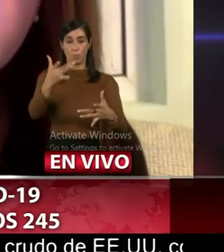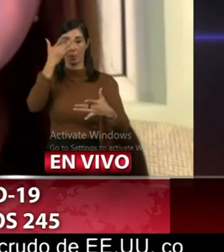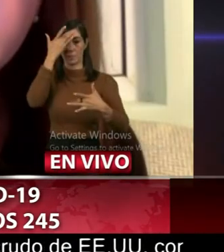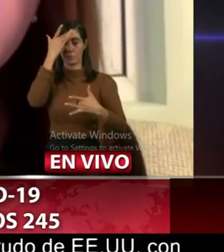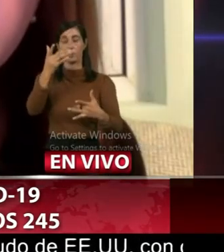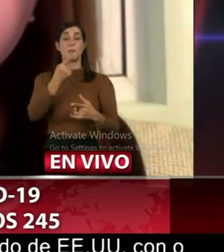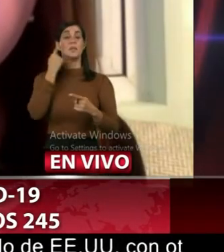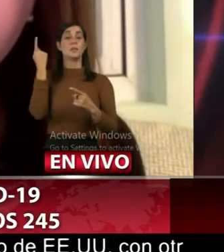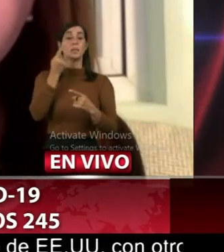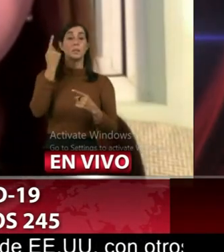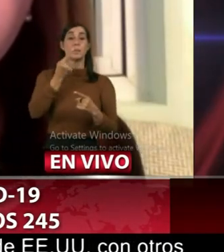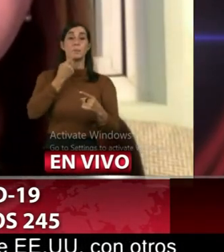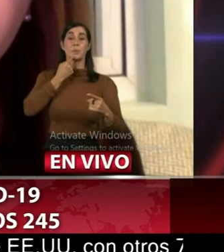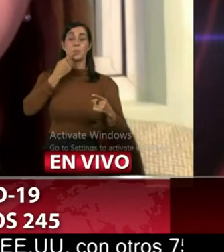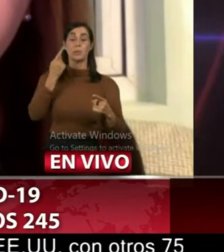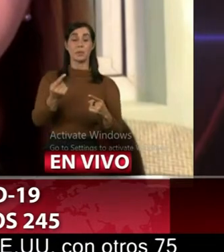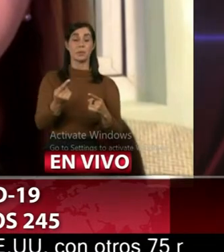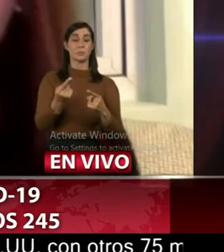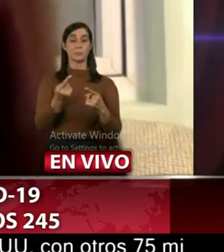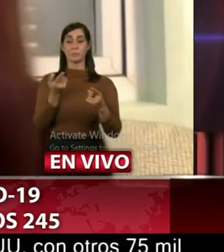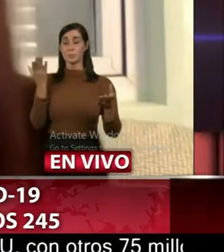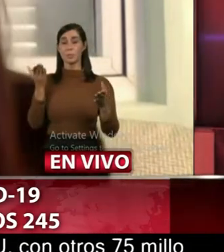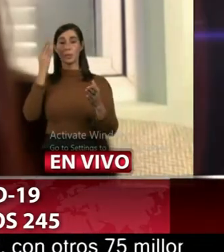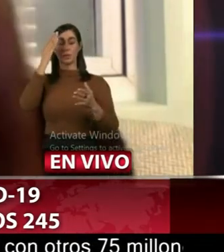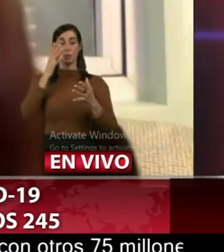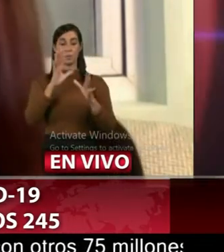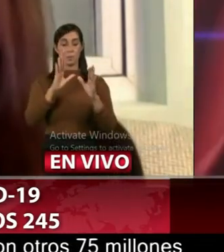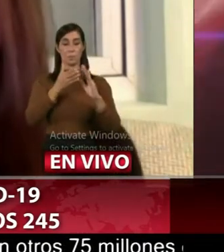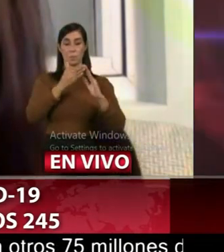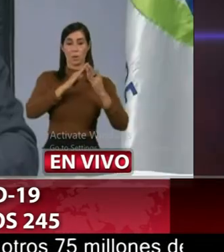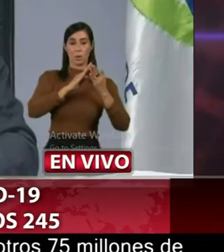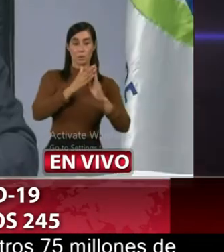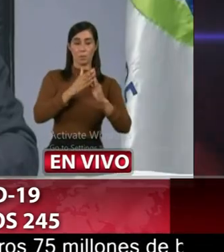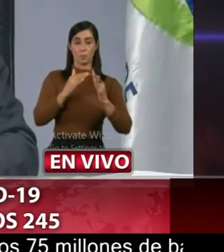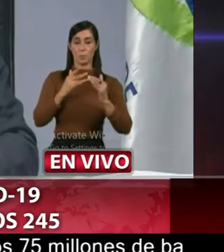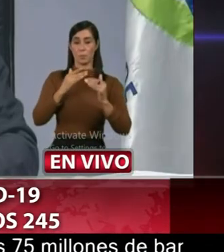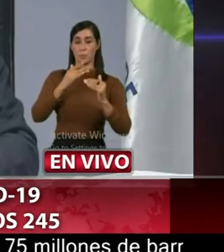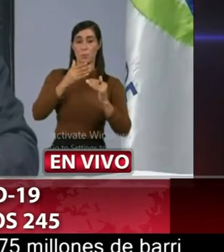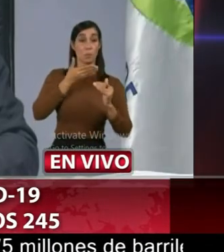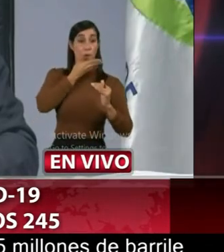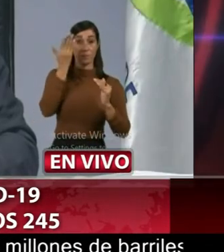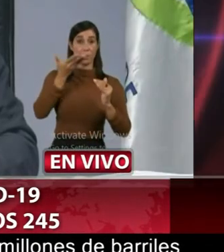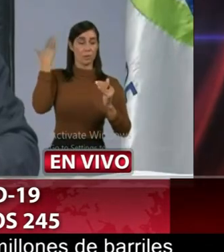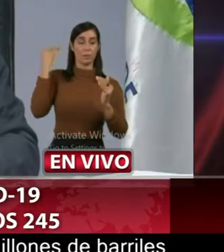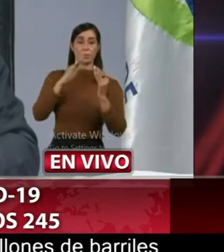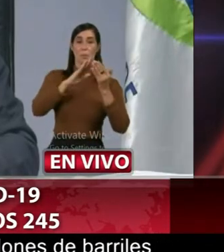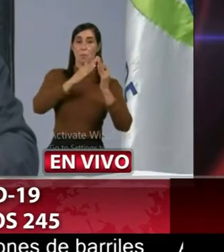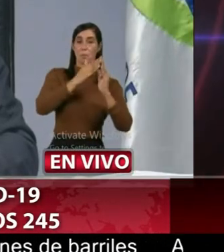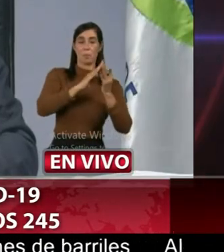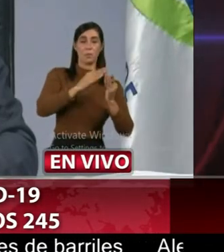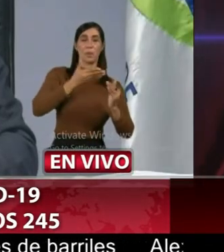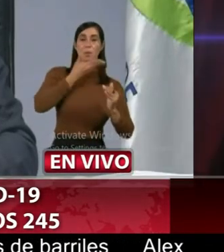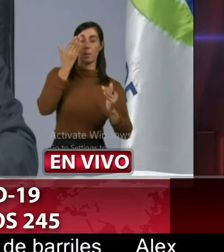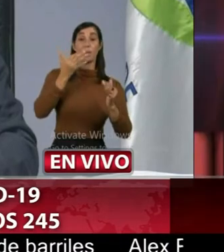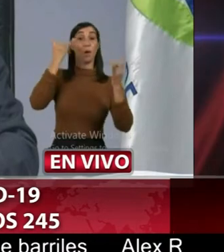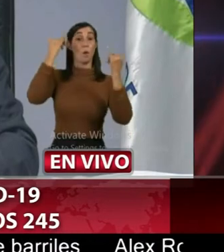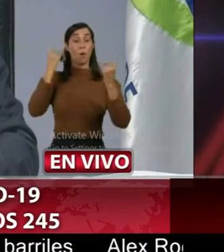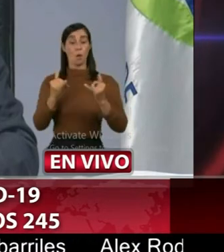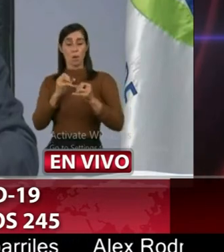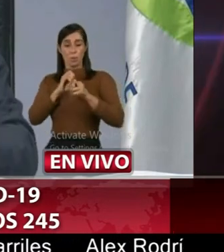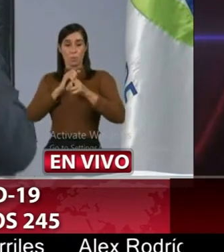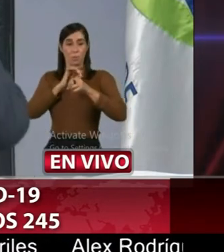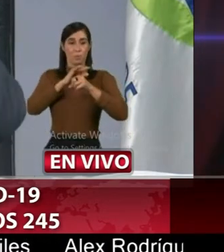estuvimos hablando de que no teníamos circulación comunitaria y efectivamente así era hoy tenemos circulación